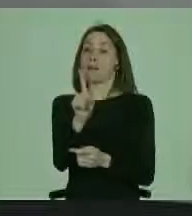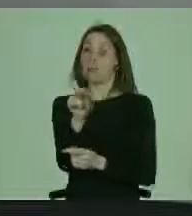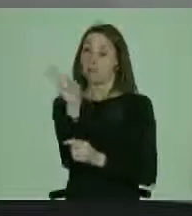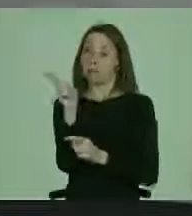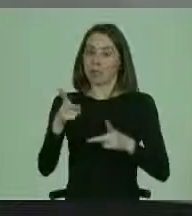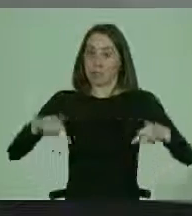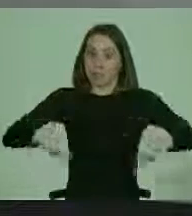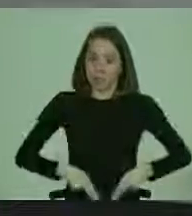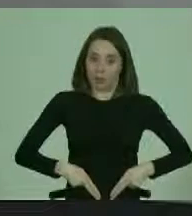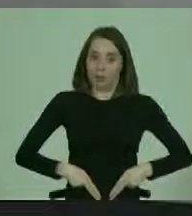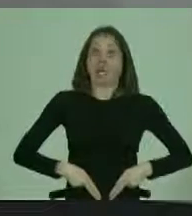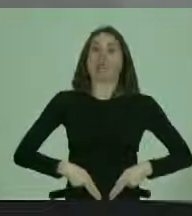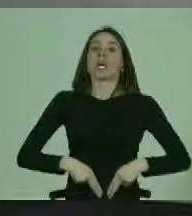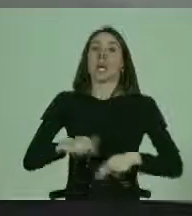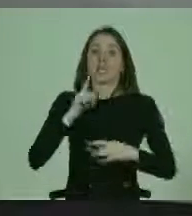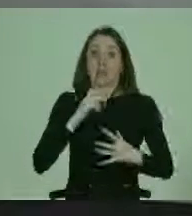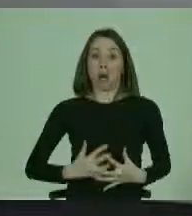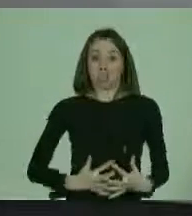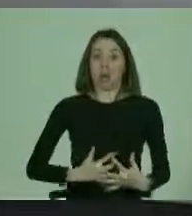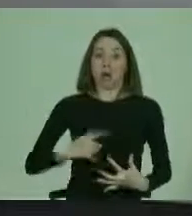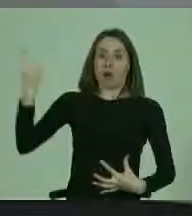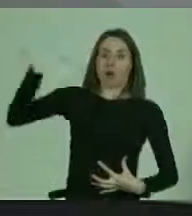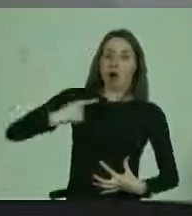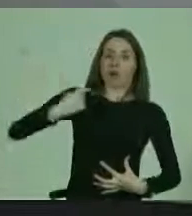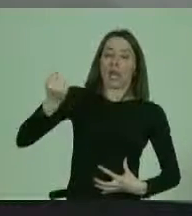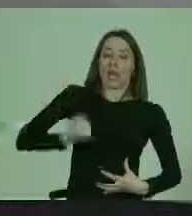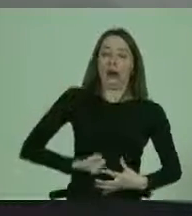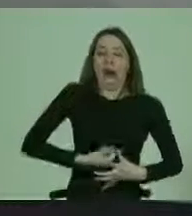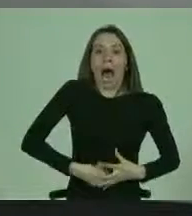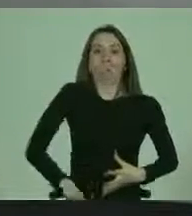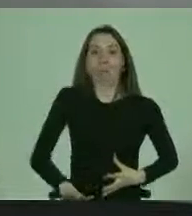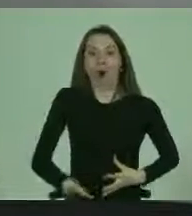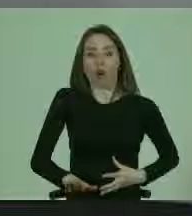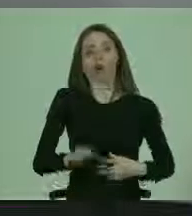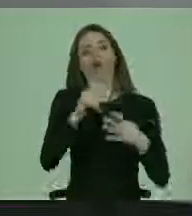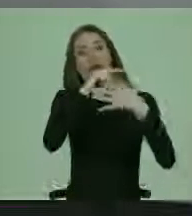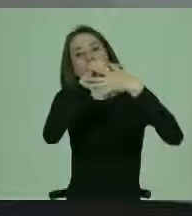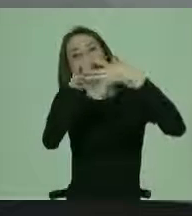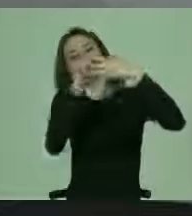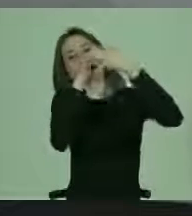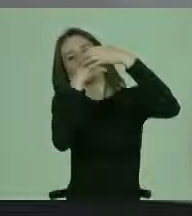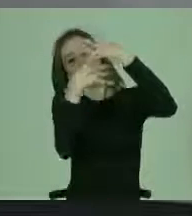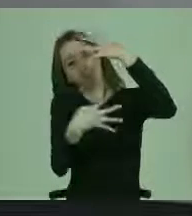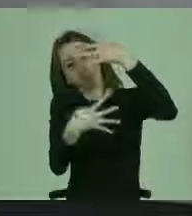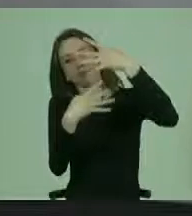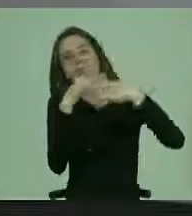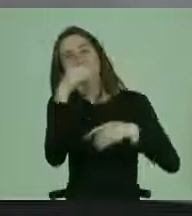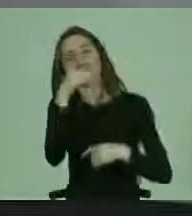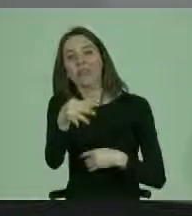forzadas, abortos coercitivos, y toda la otra gama que he señalado de